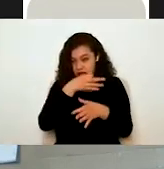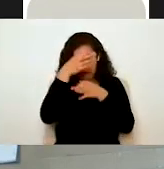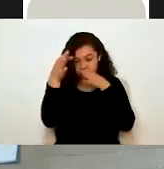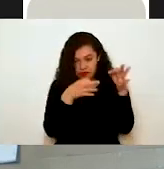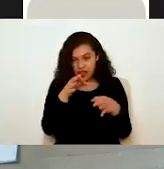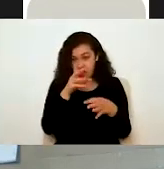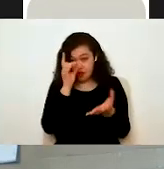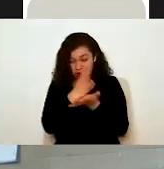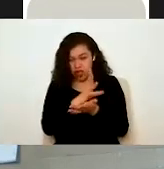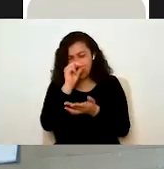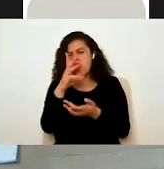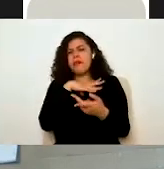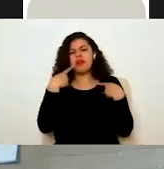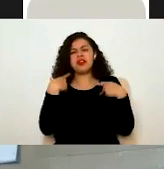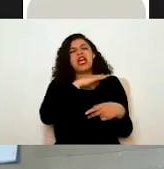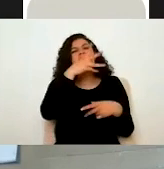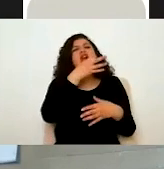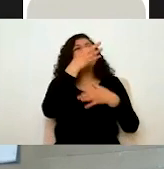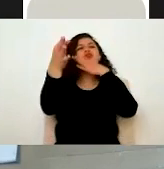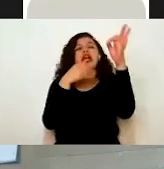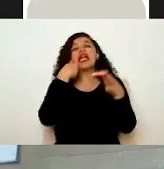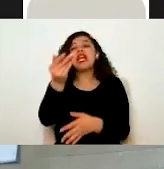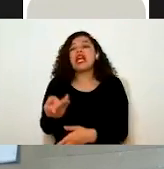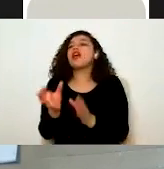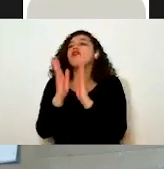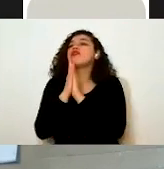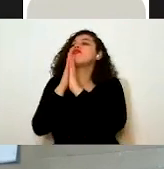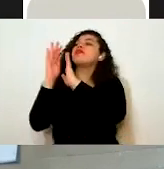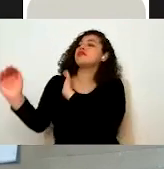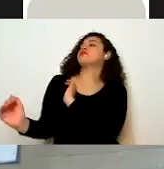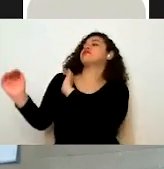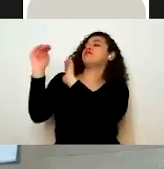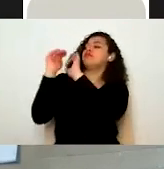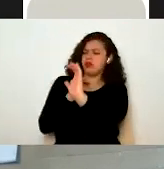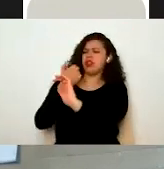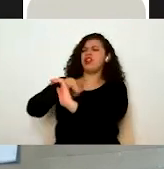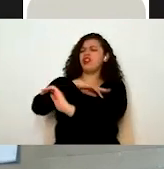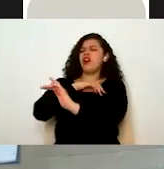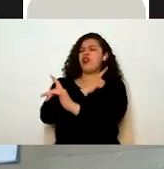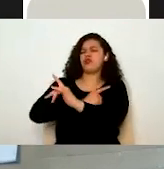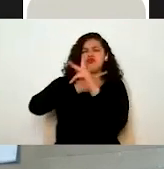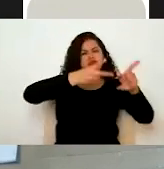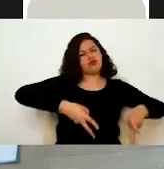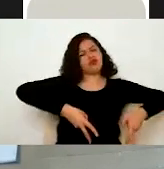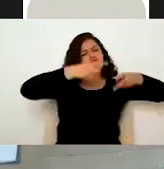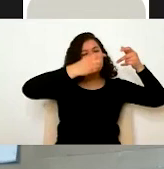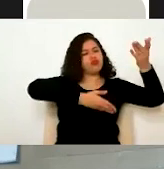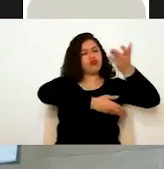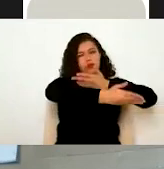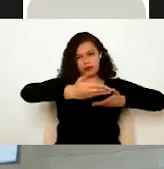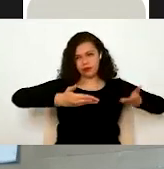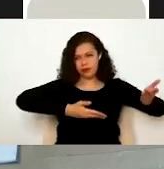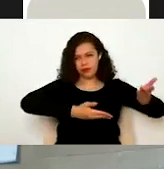sino también al público en general. Por favor, háganoslo llegar. Nosotros con mucho gusto lo compartimos en todos